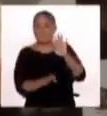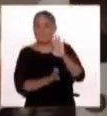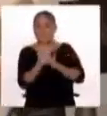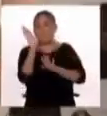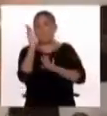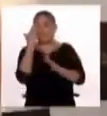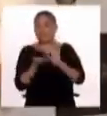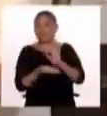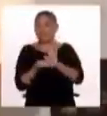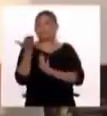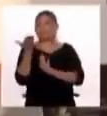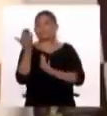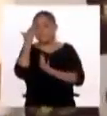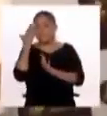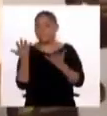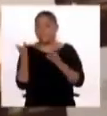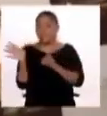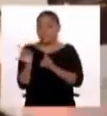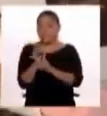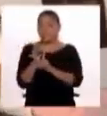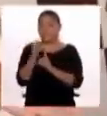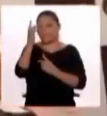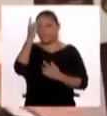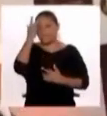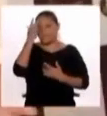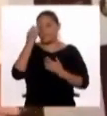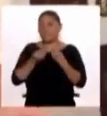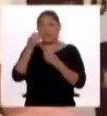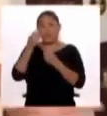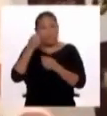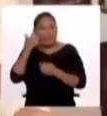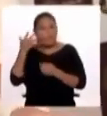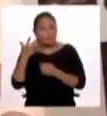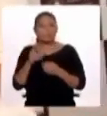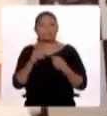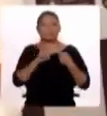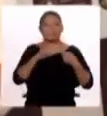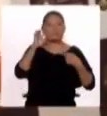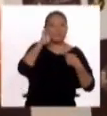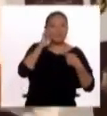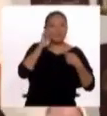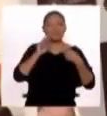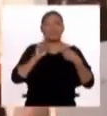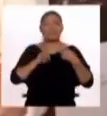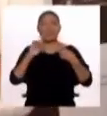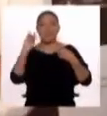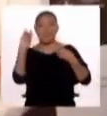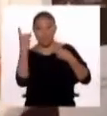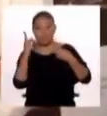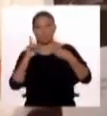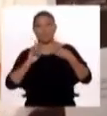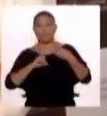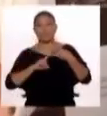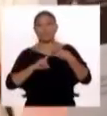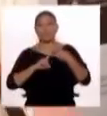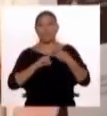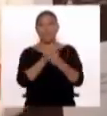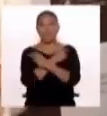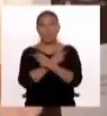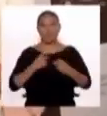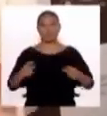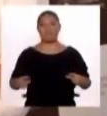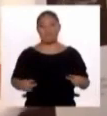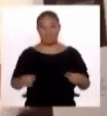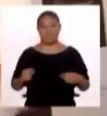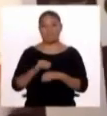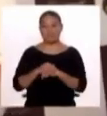anemia son Puno, Ucayali y Huancabelica, pero también hay que resaltar que Lima Metropolitana ha incrementado los niveles de anemia